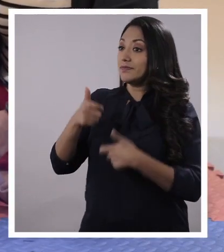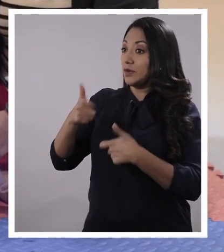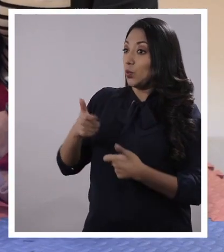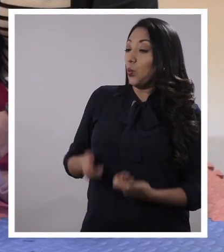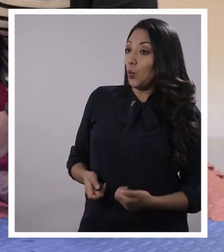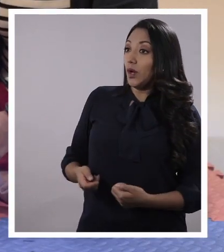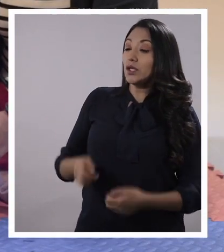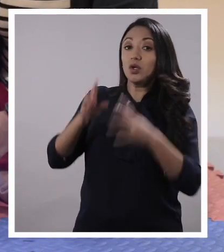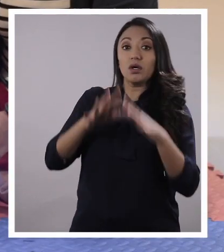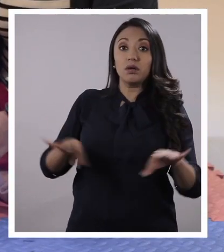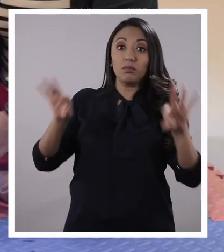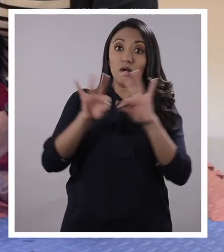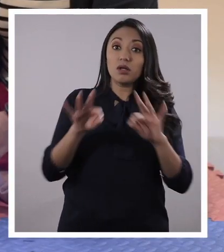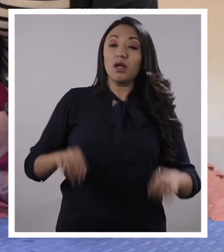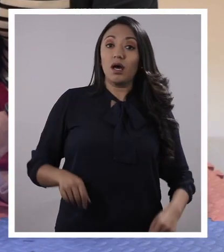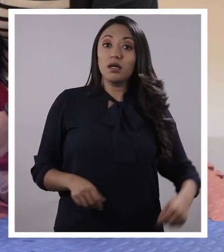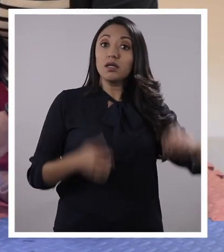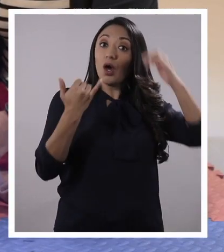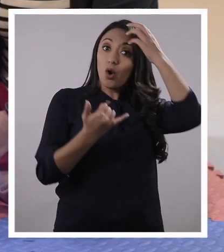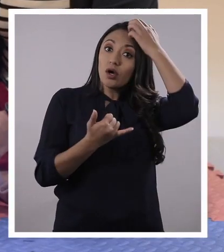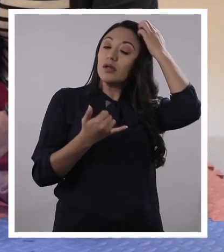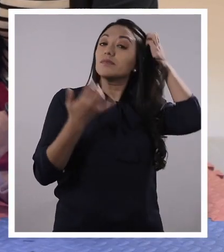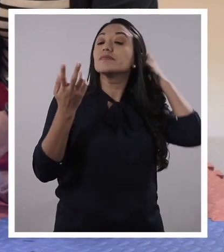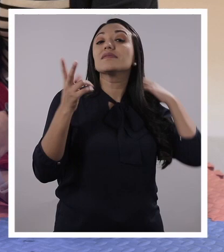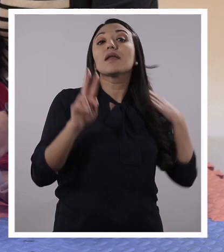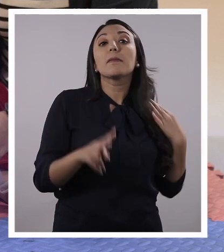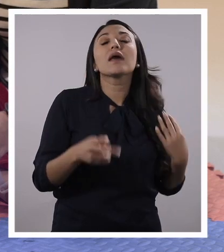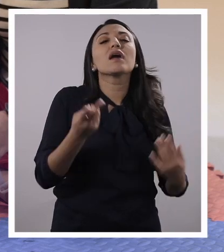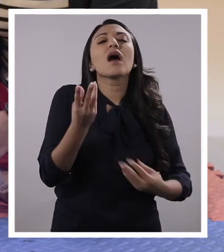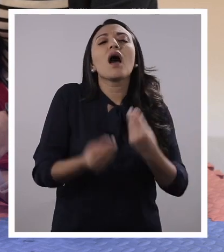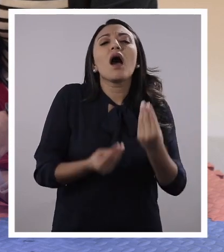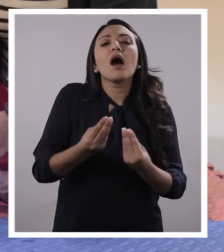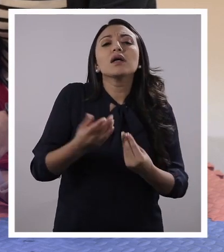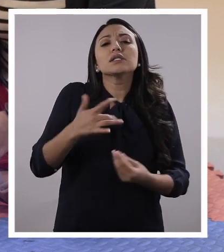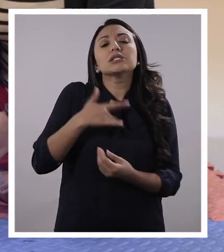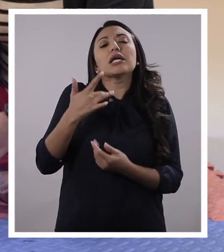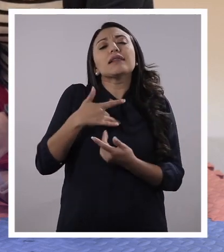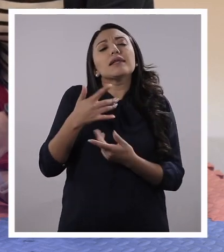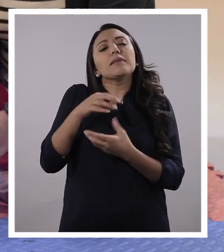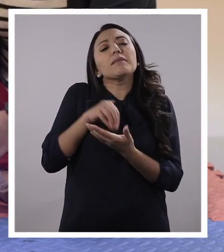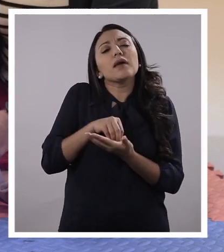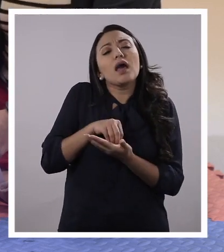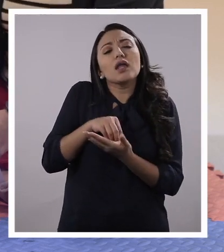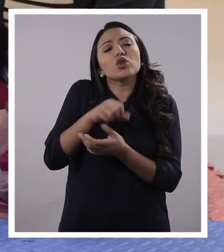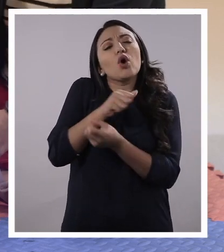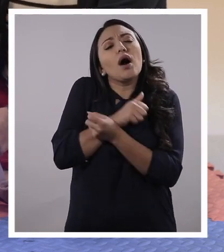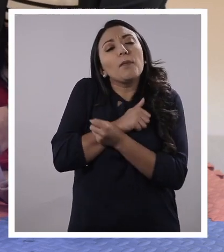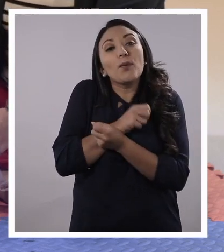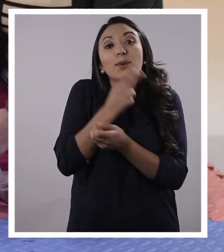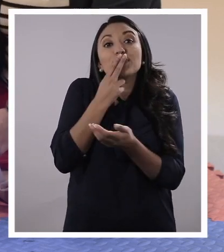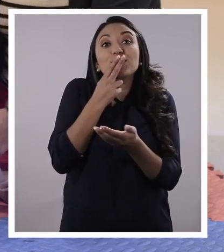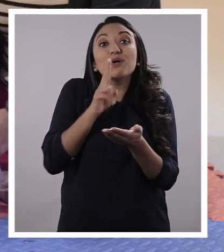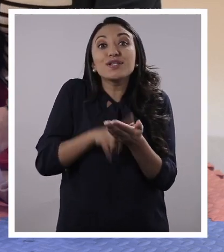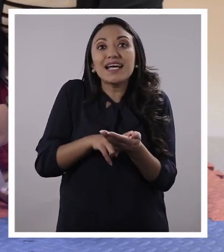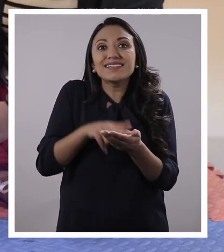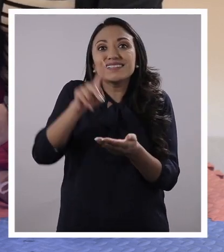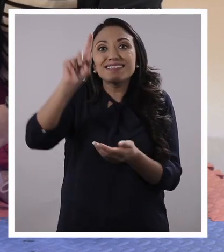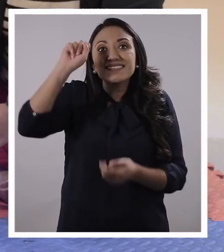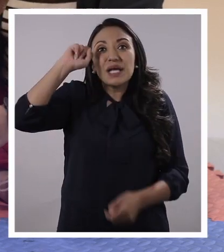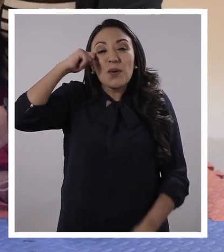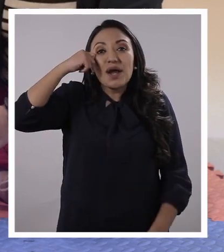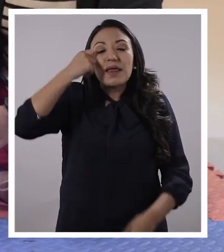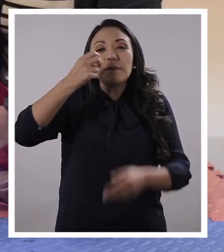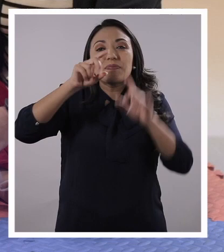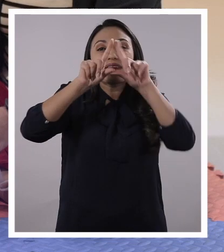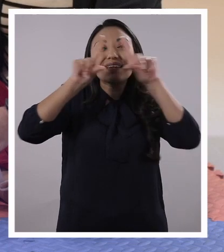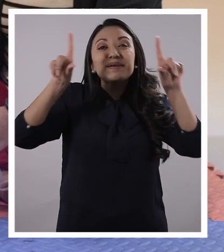Y es importante, hoy día también sembramos un poco de sentimientos, de amor. Por dejamos notas secretas para que